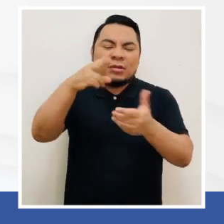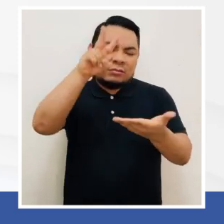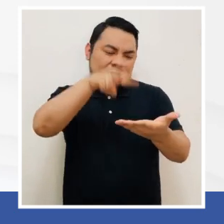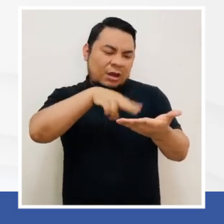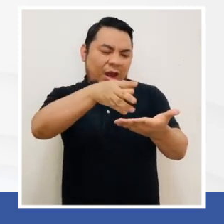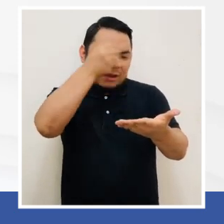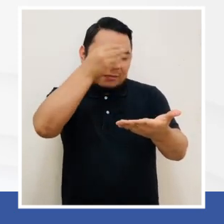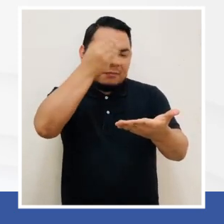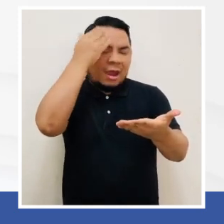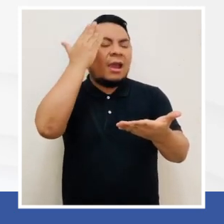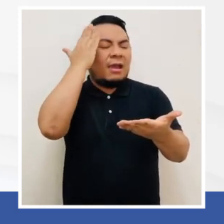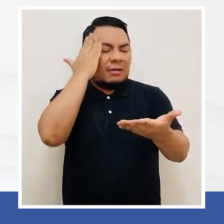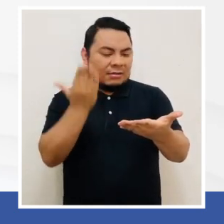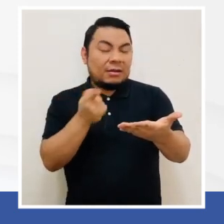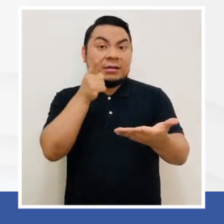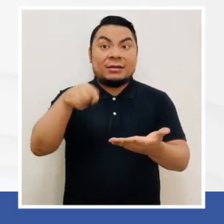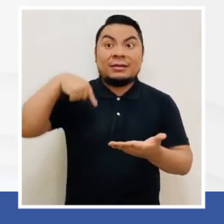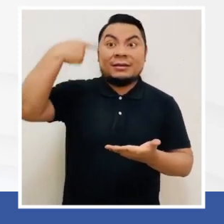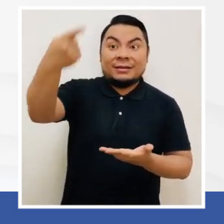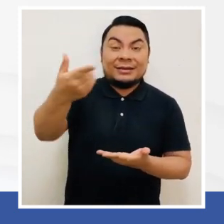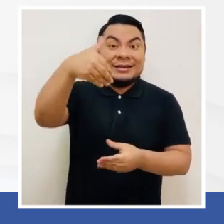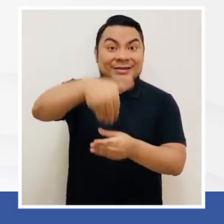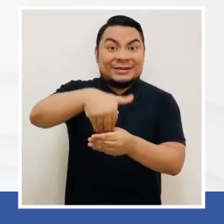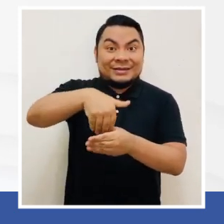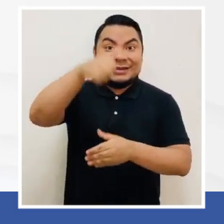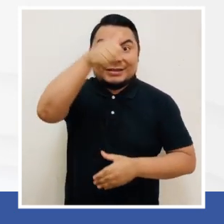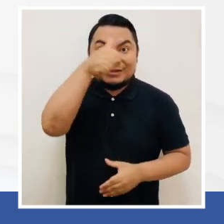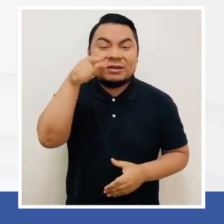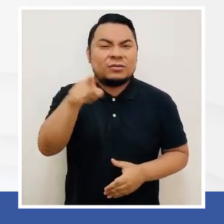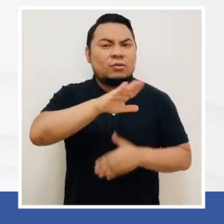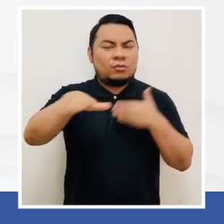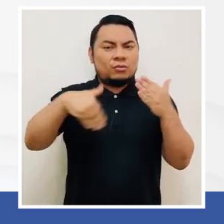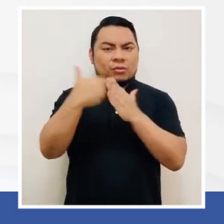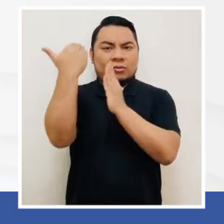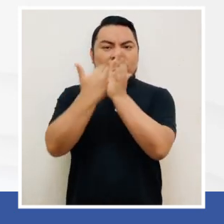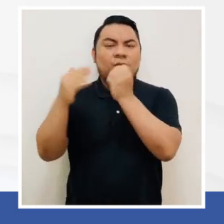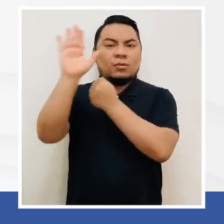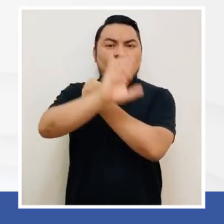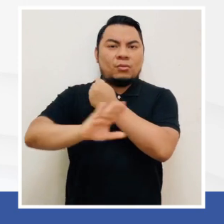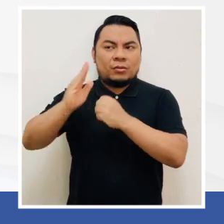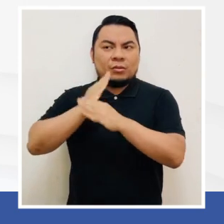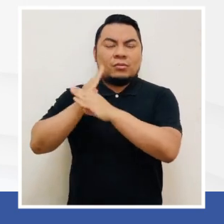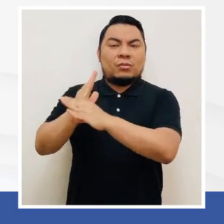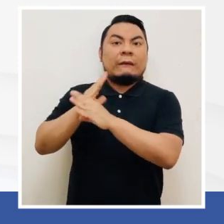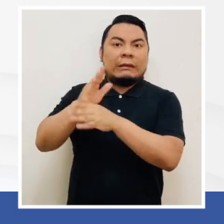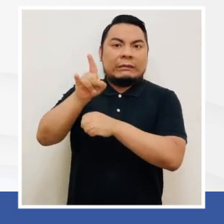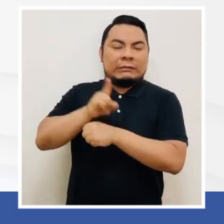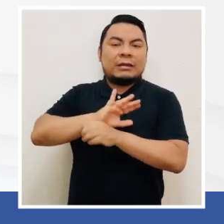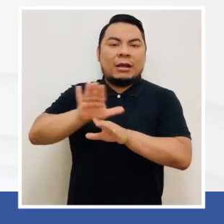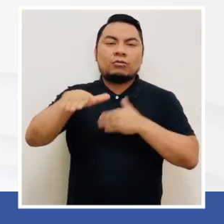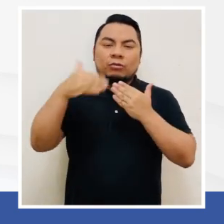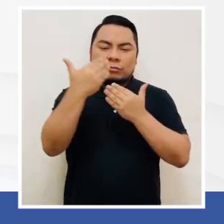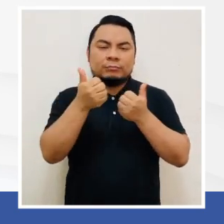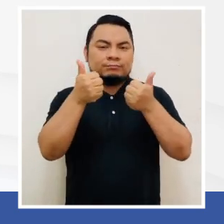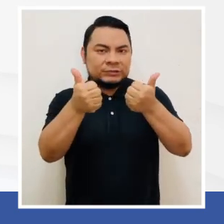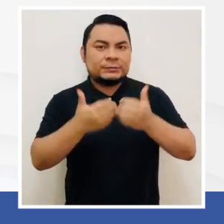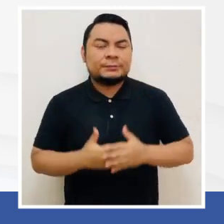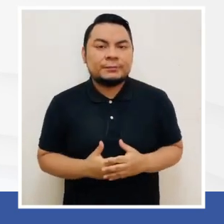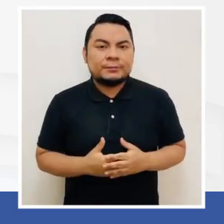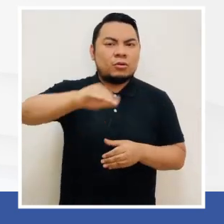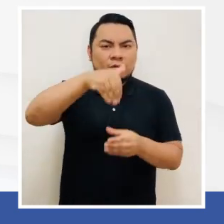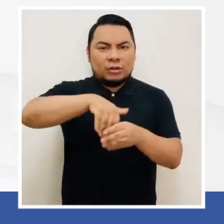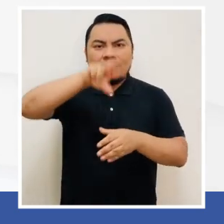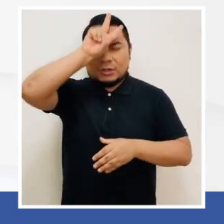descarga y repasa todo el material. El día de la jornada electoral, recuerda cumplir con las medidas de seguridad y prevención contra la COVID-19.